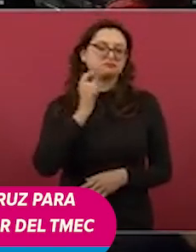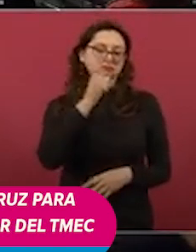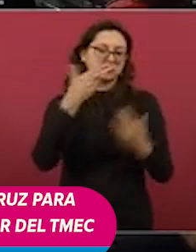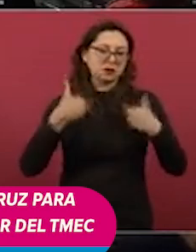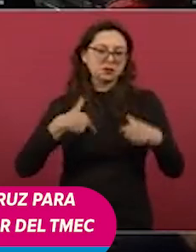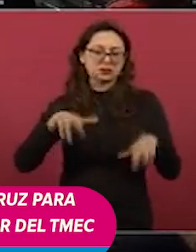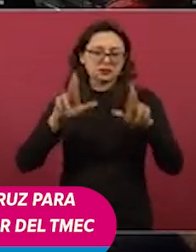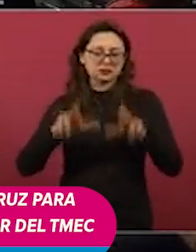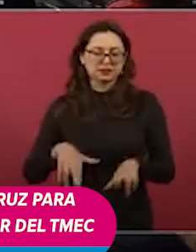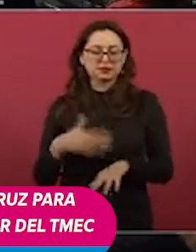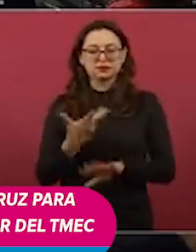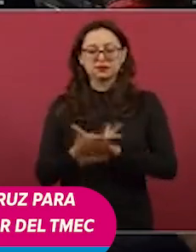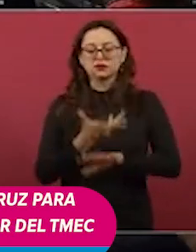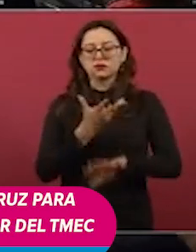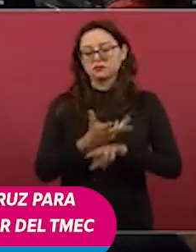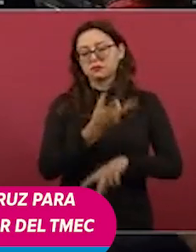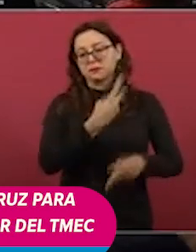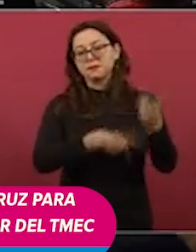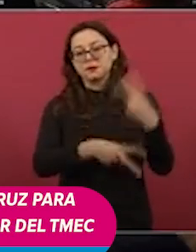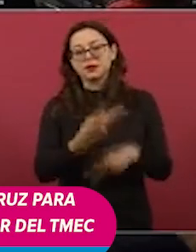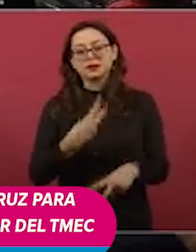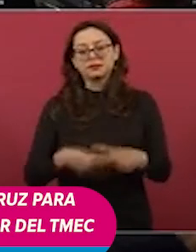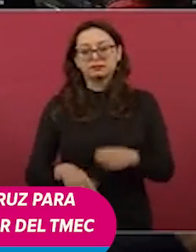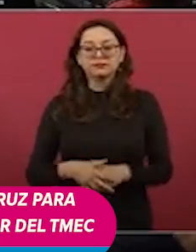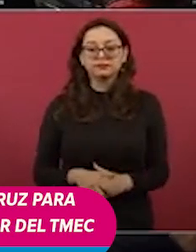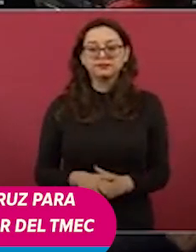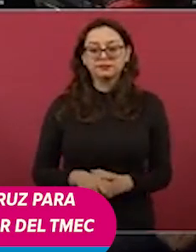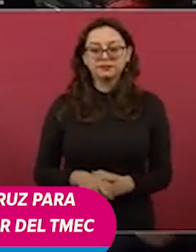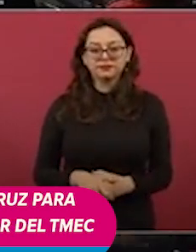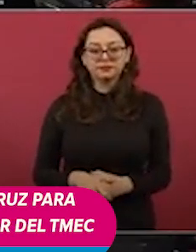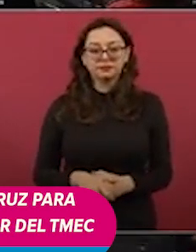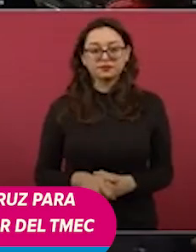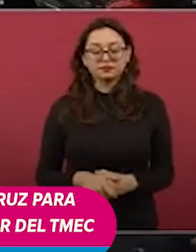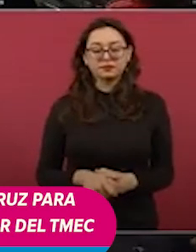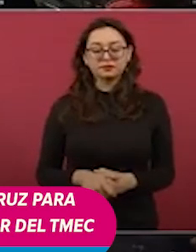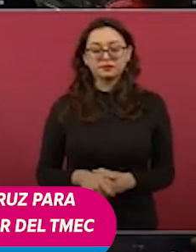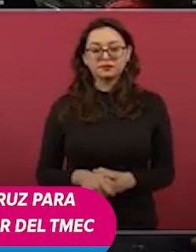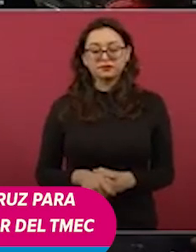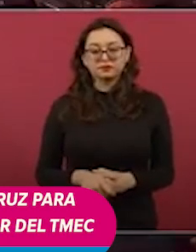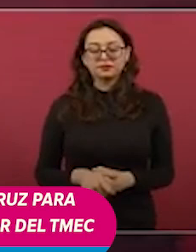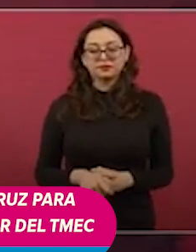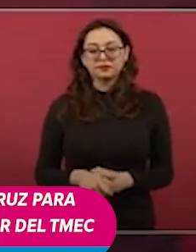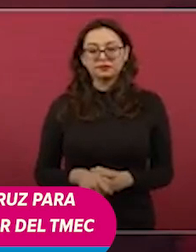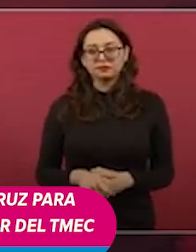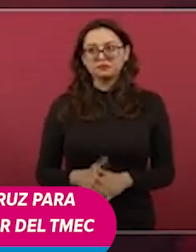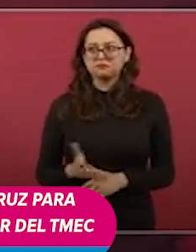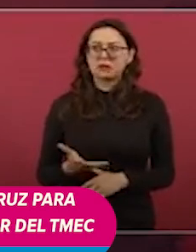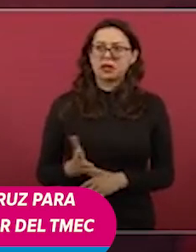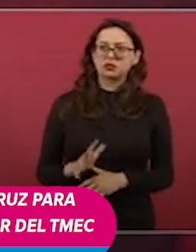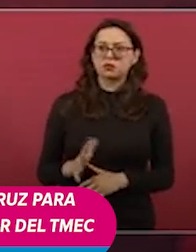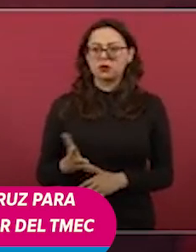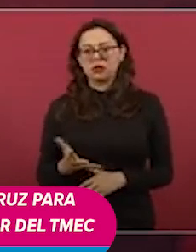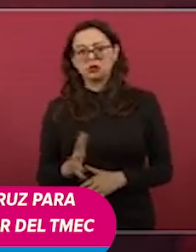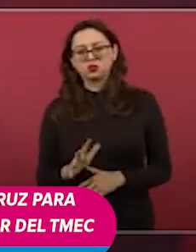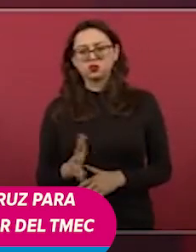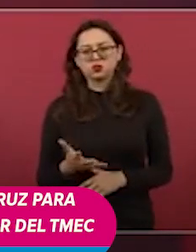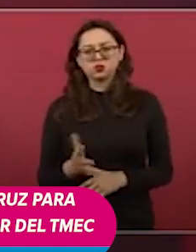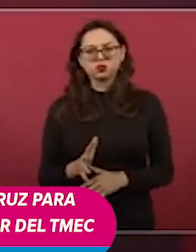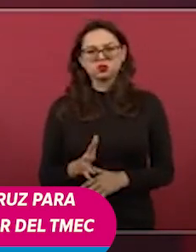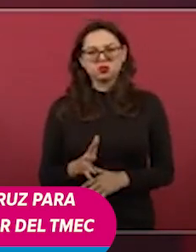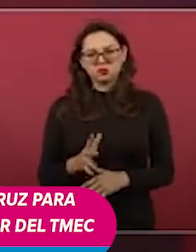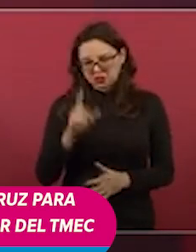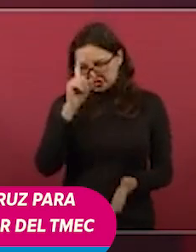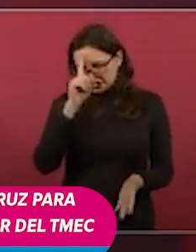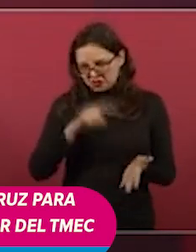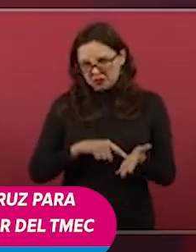vienen alrededor de 10